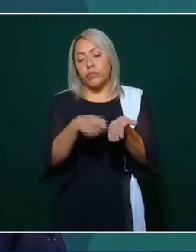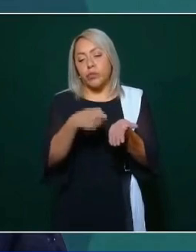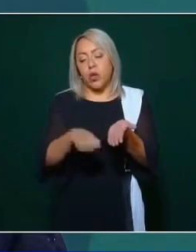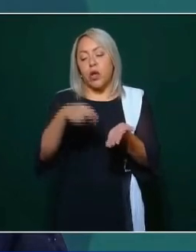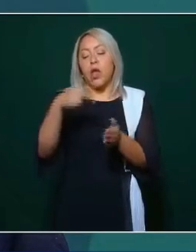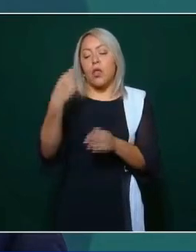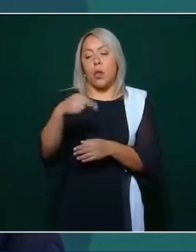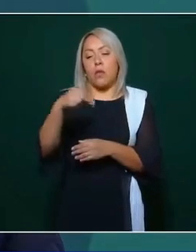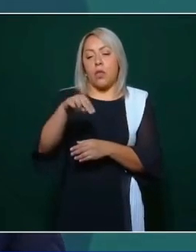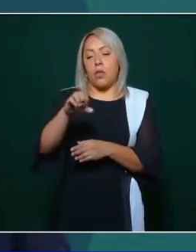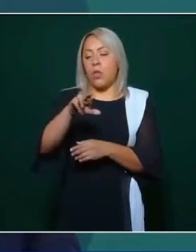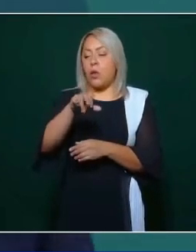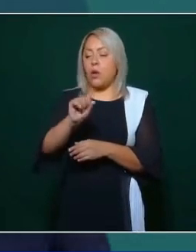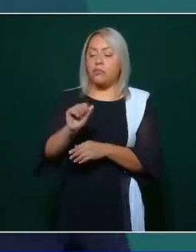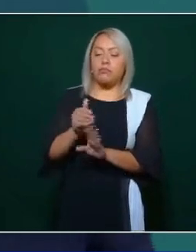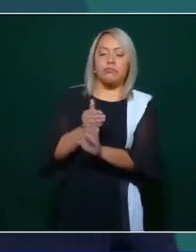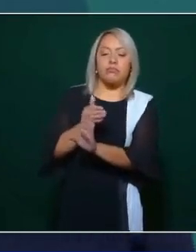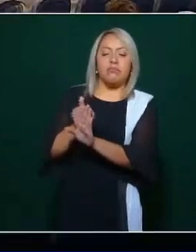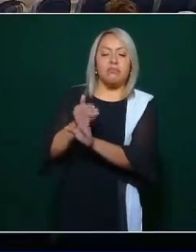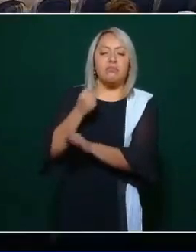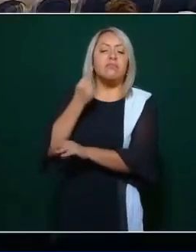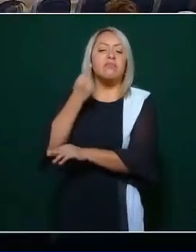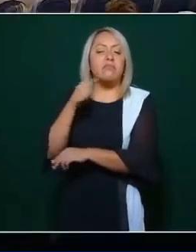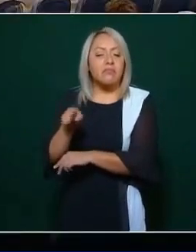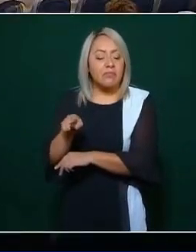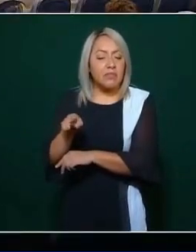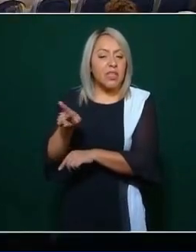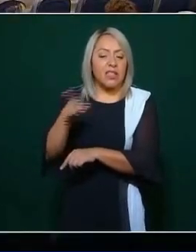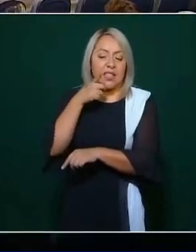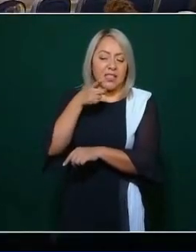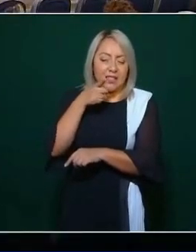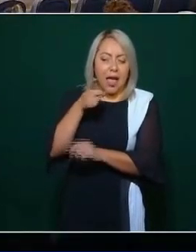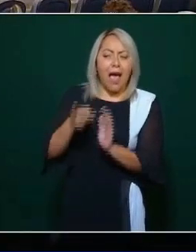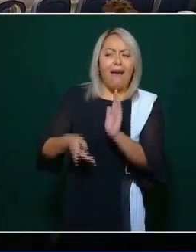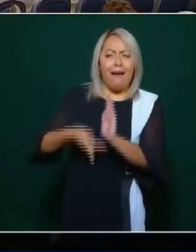lo acusaba de reelección